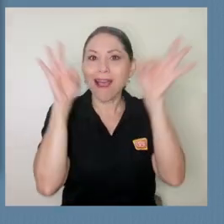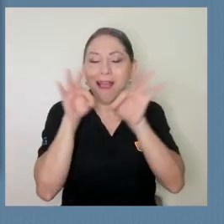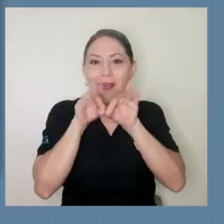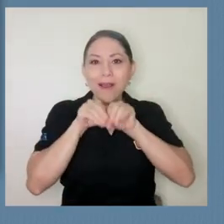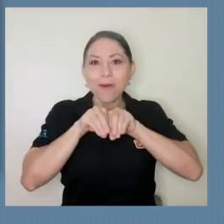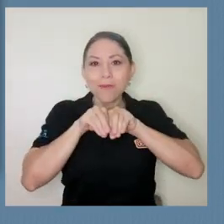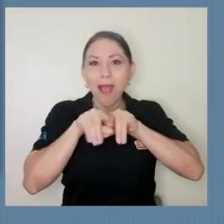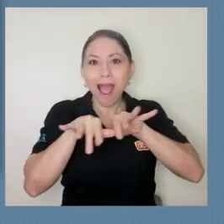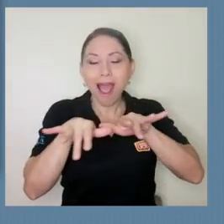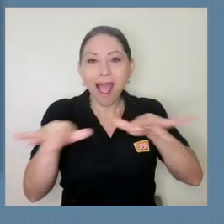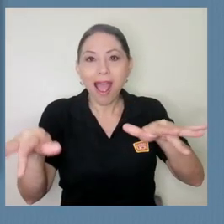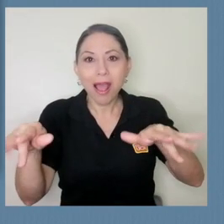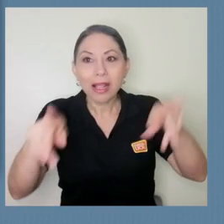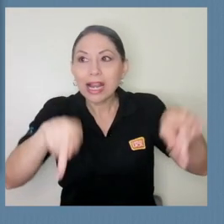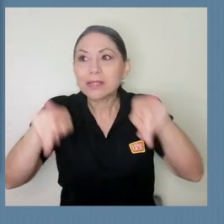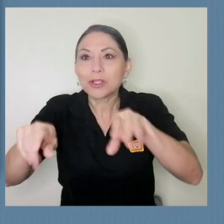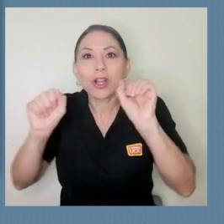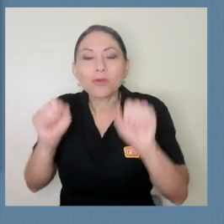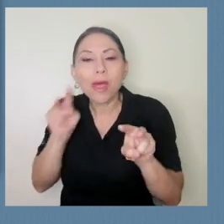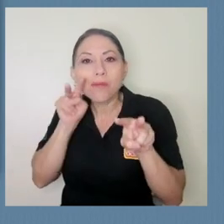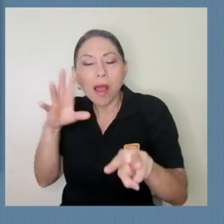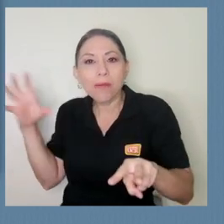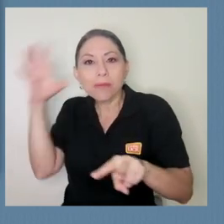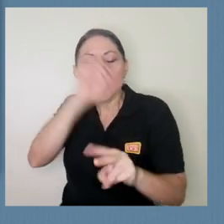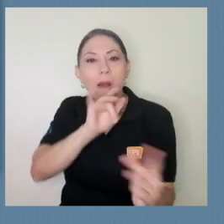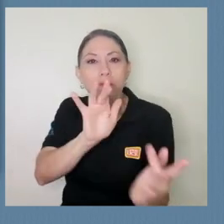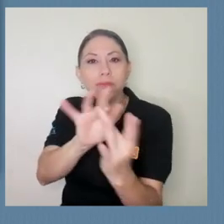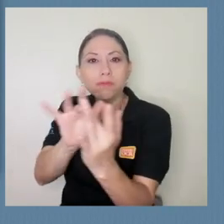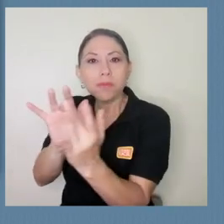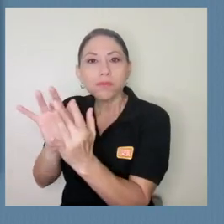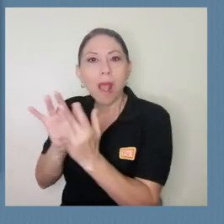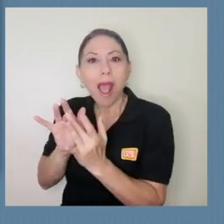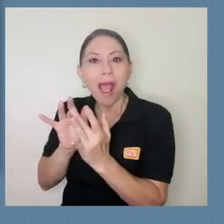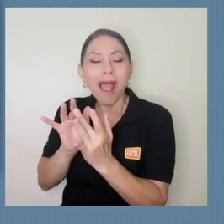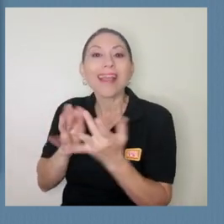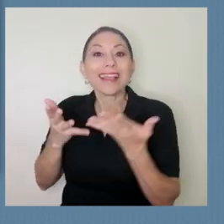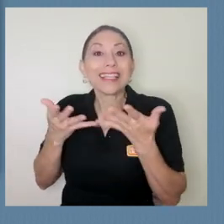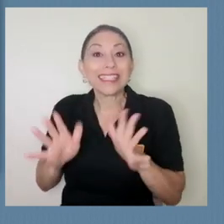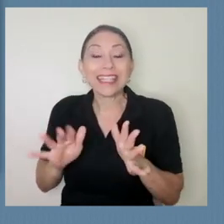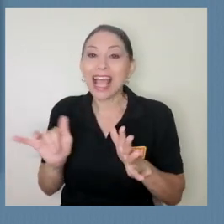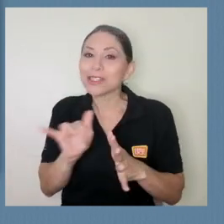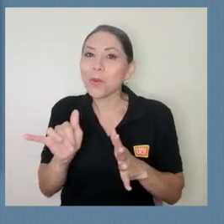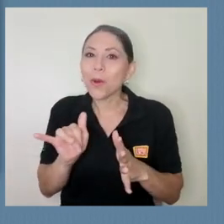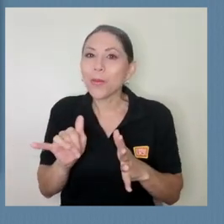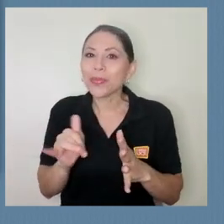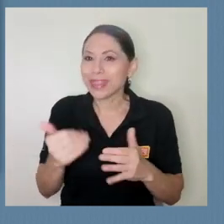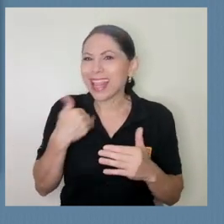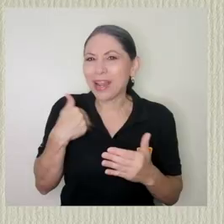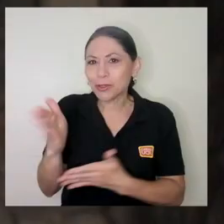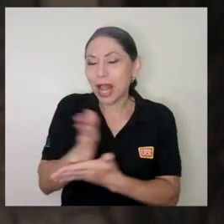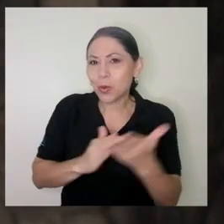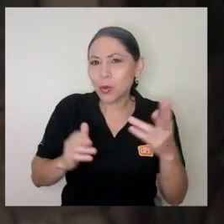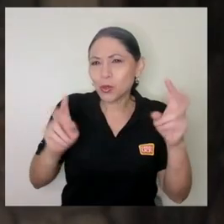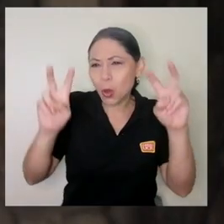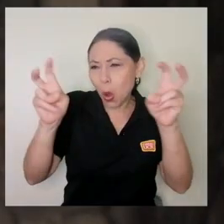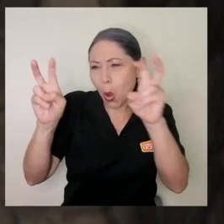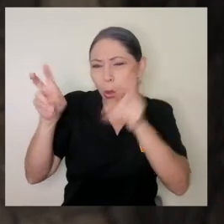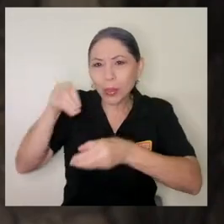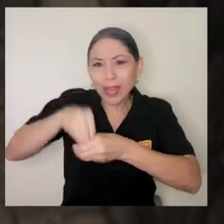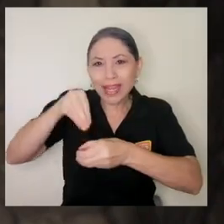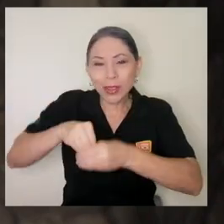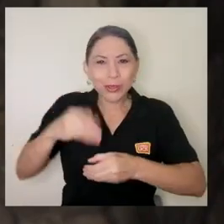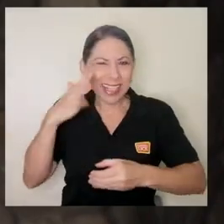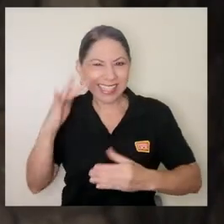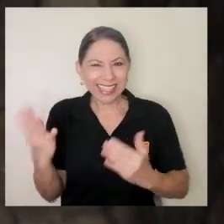alcance a las poblaciones y efectivamente estamos como relanzando porque en realidad hay contenidos que son similares a los anteriores pero